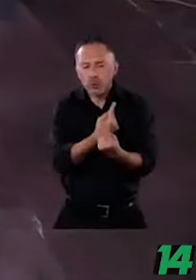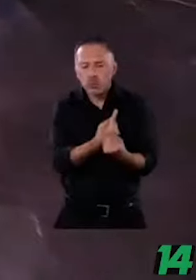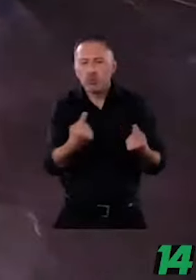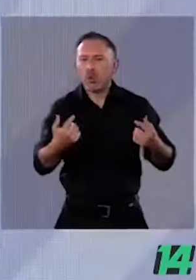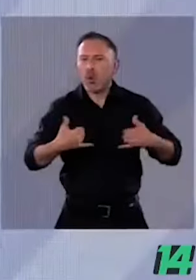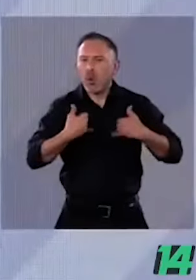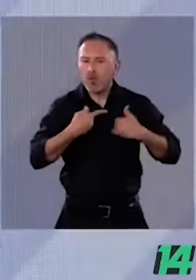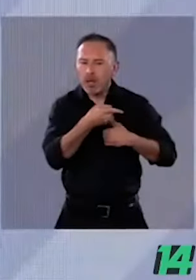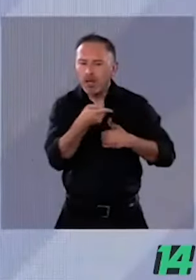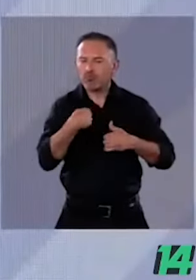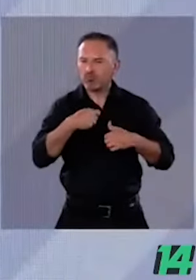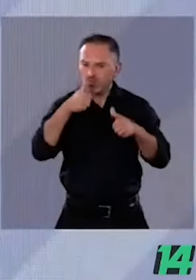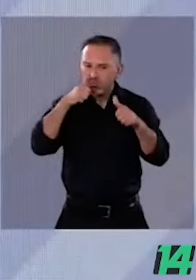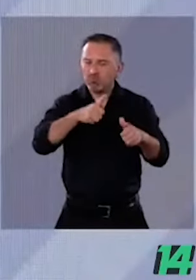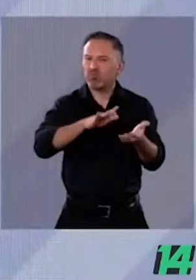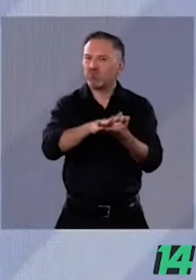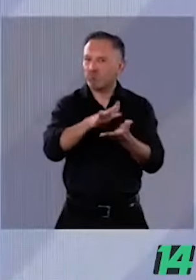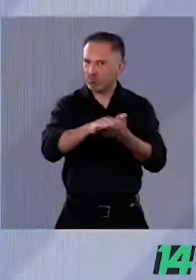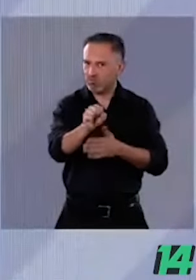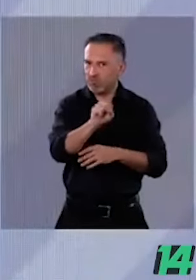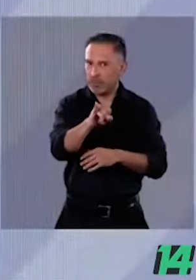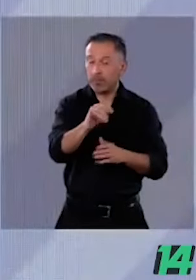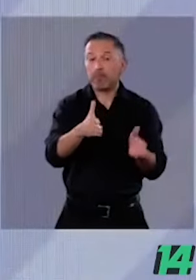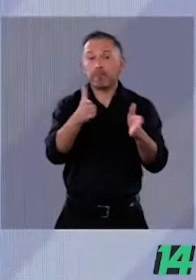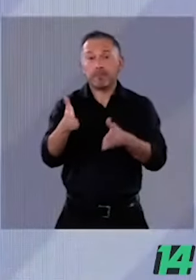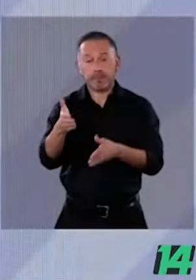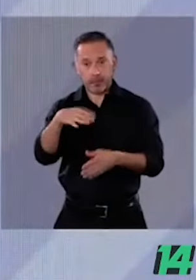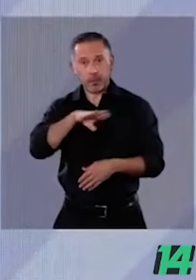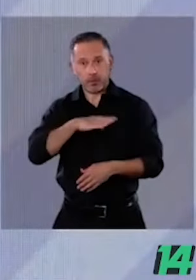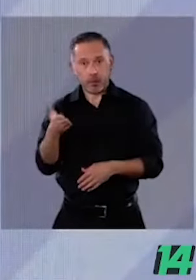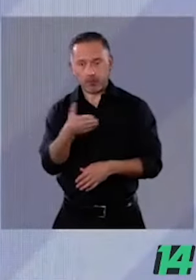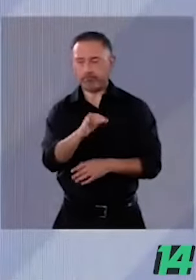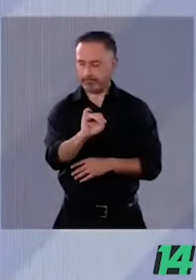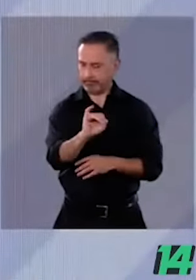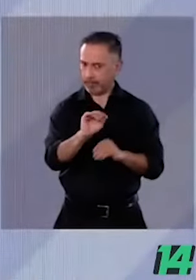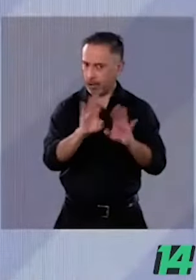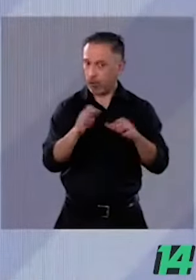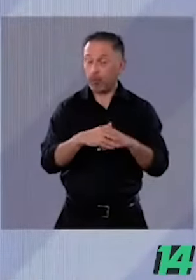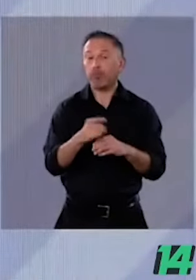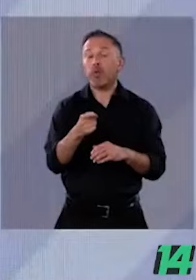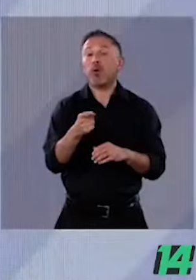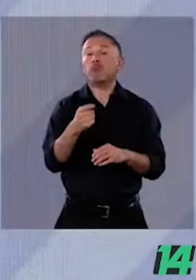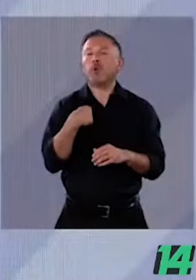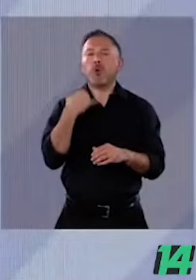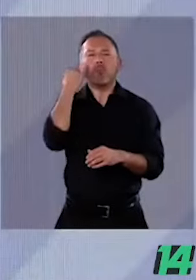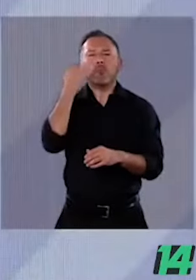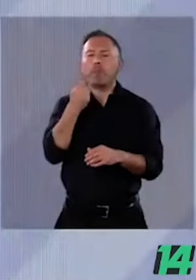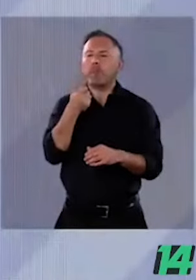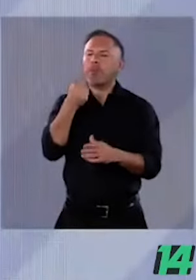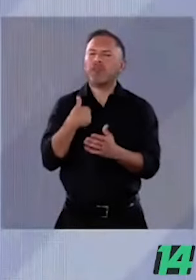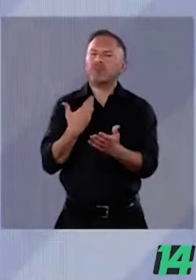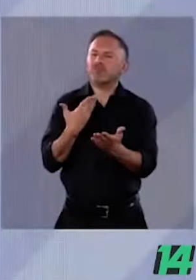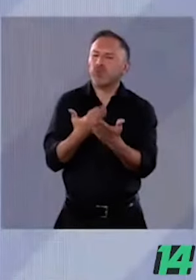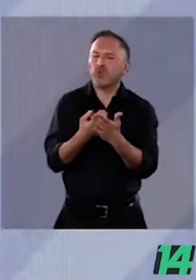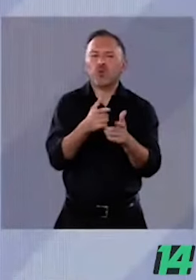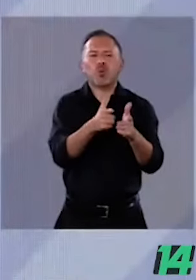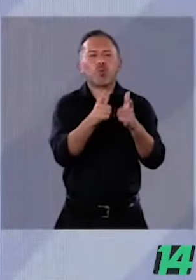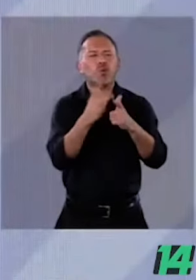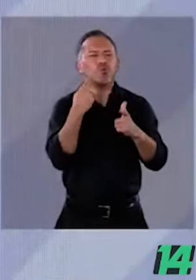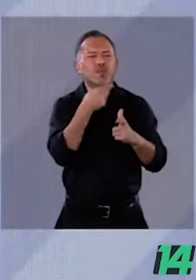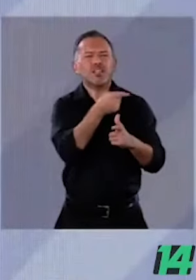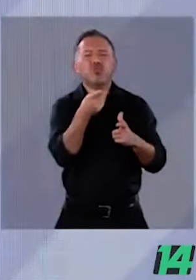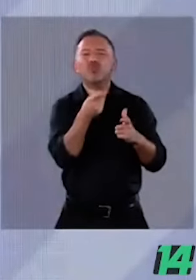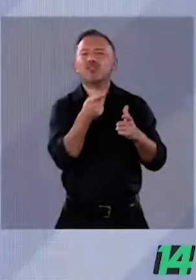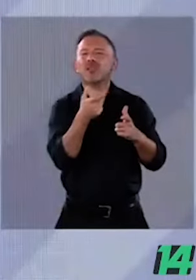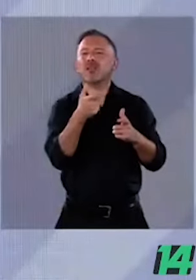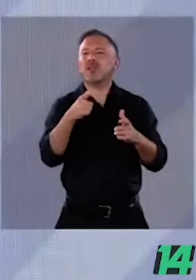por supuesto. Fuimos los únicos que hemos presentado una iniciativa para bajar los recursos que reciben los partidos políticos. Quiero aclarar que